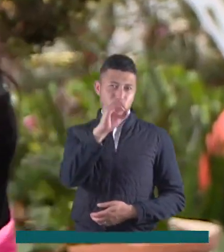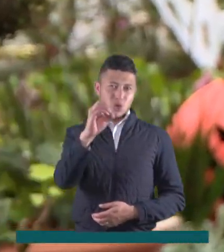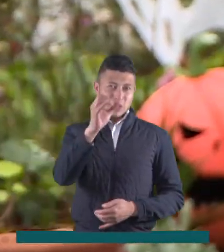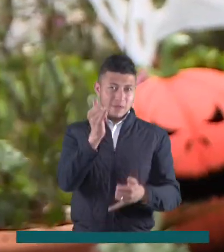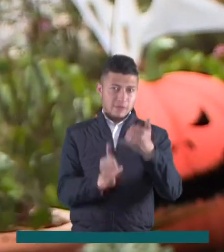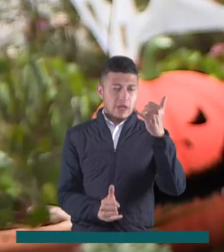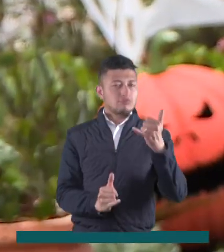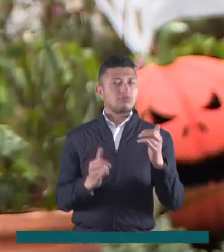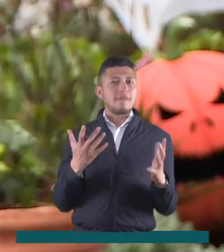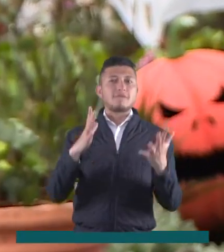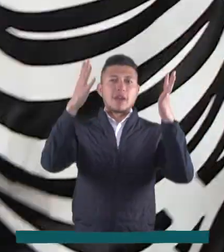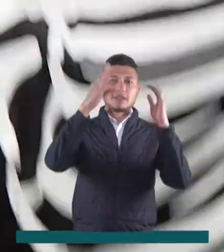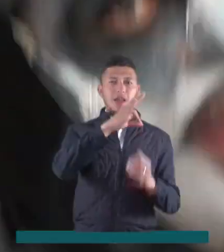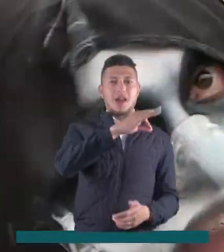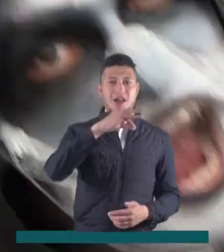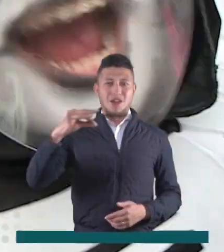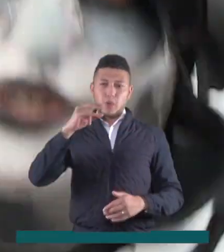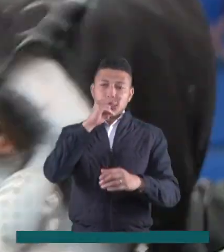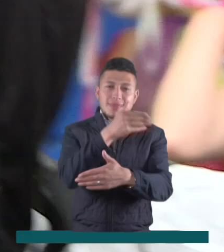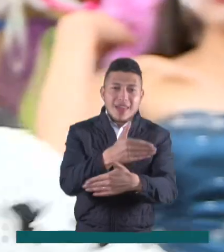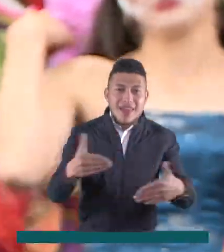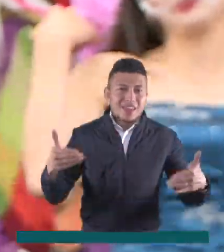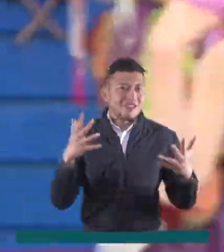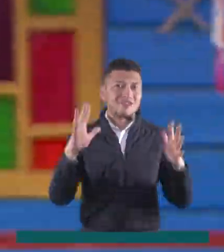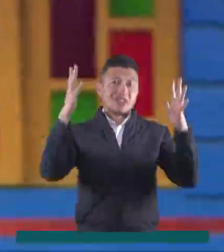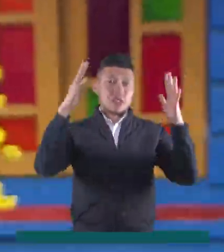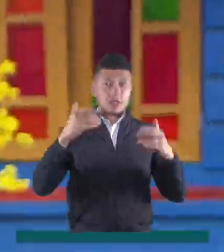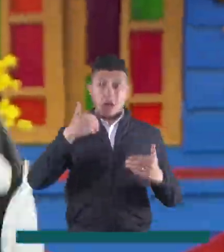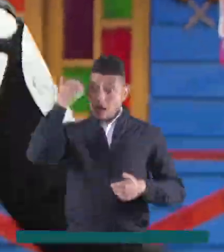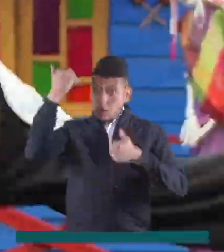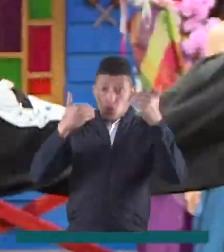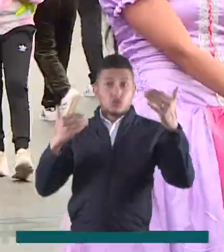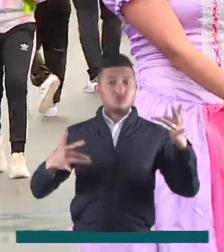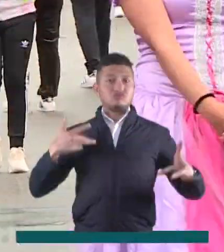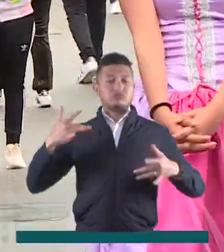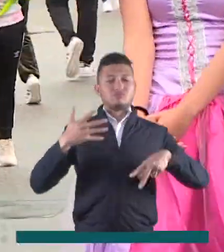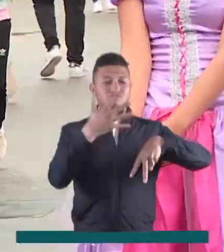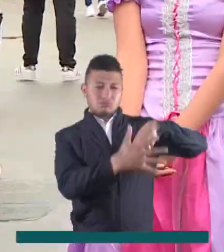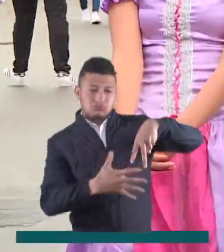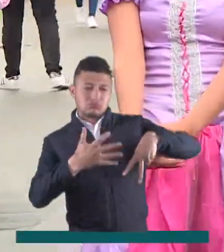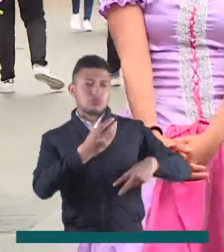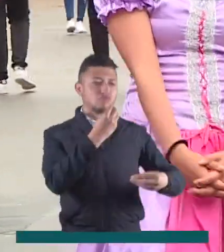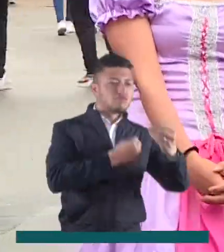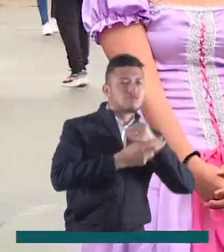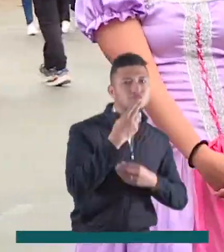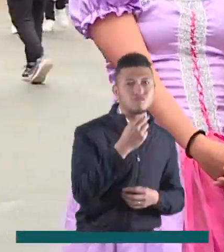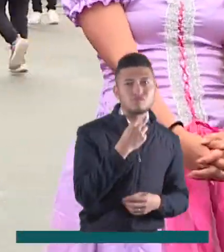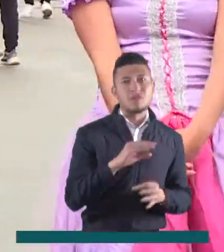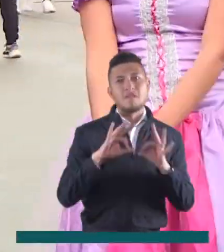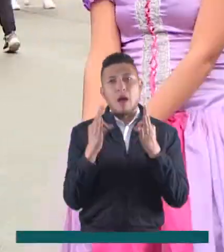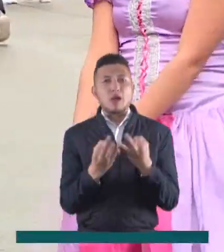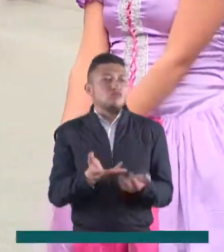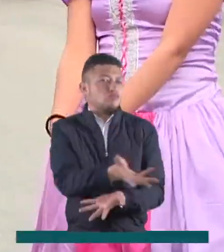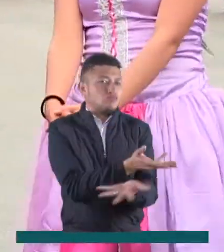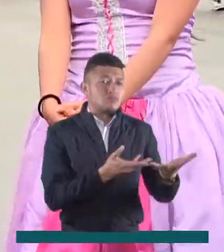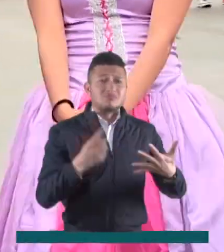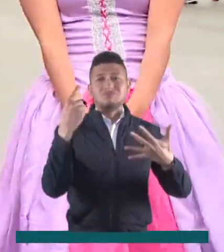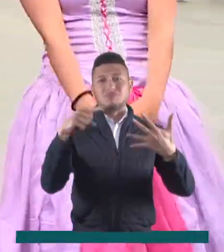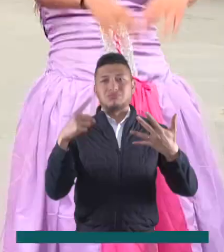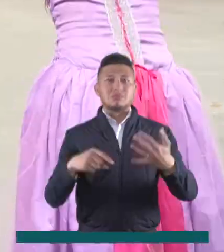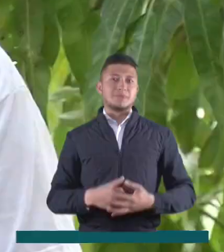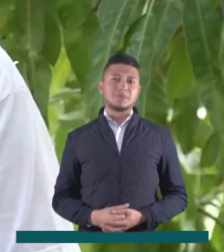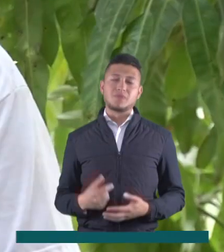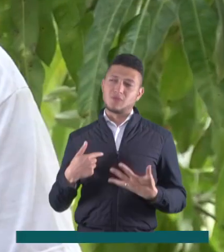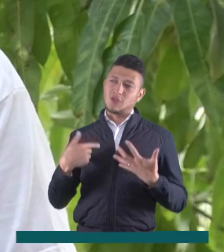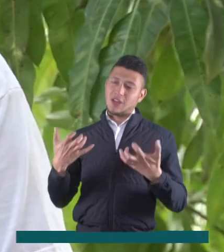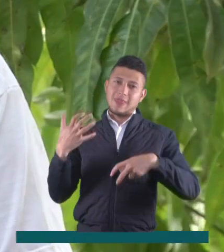octubre y llega la tradicional fiesta de los niños, el Halloween, una fecha que grandes y pequeños aprovechan para disfrazarse, comer dulces y pasar momentos en familia.